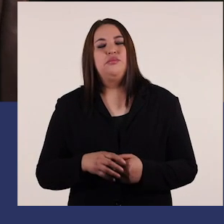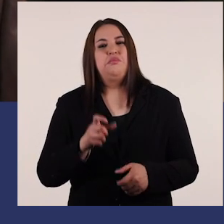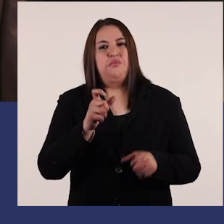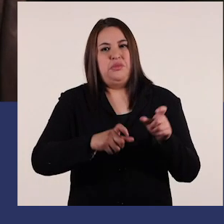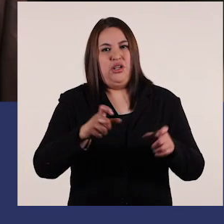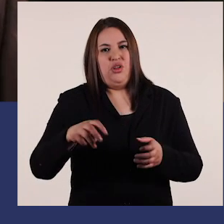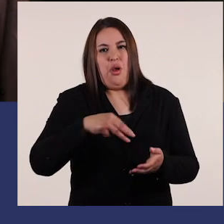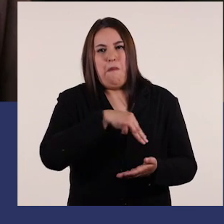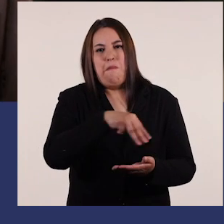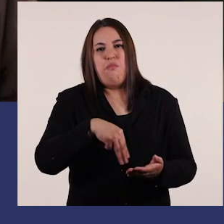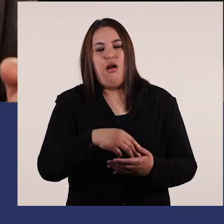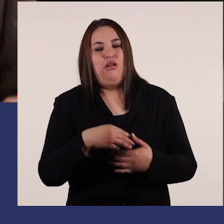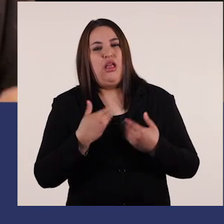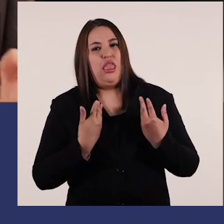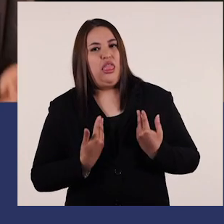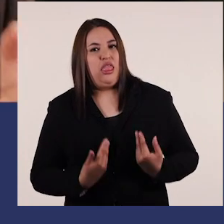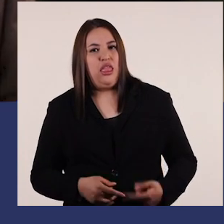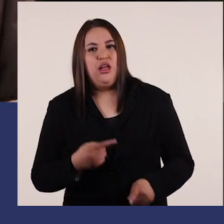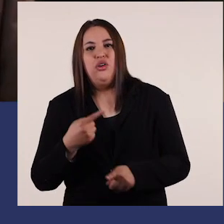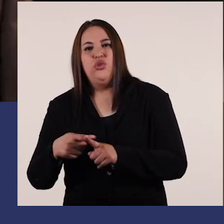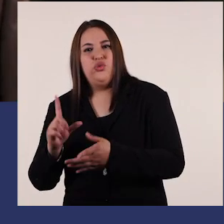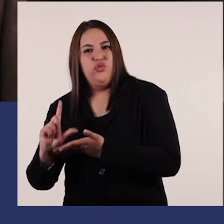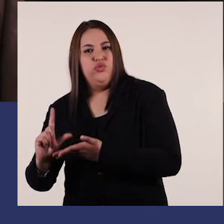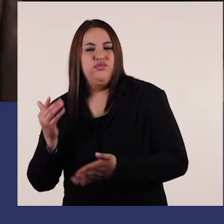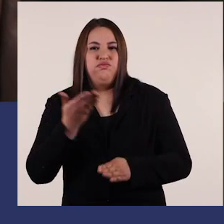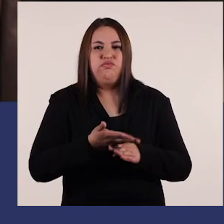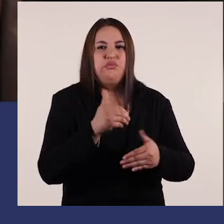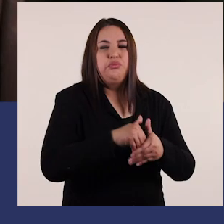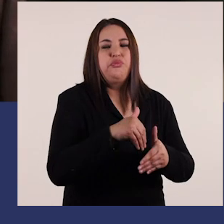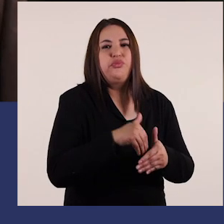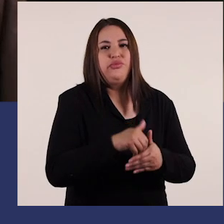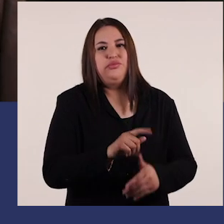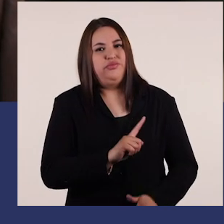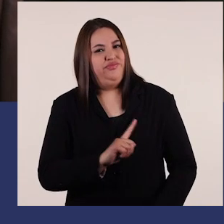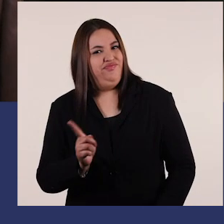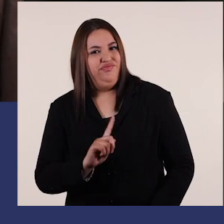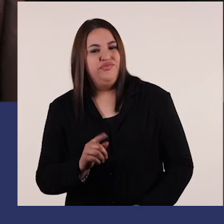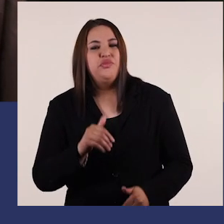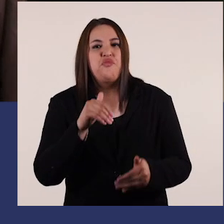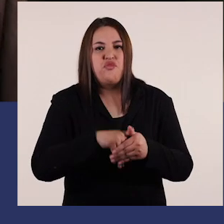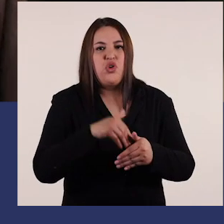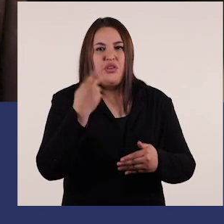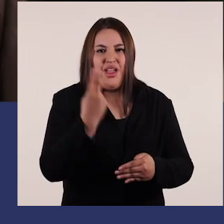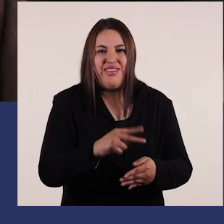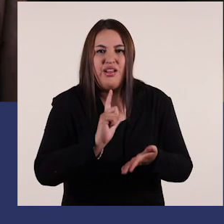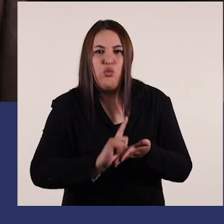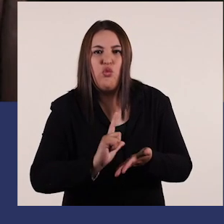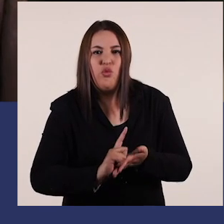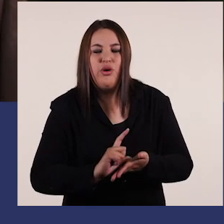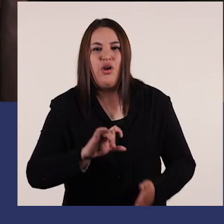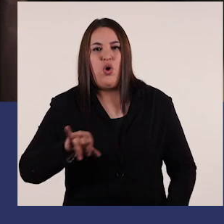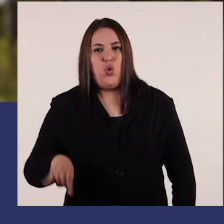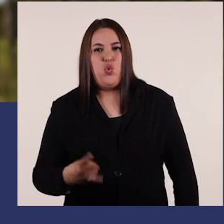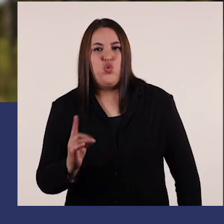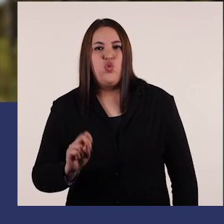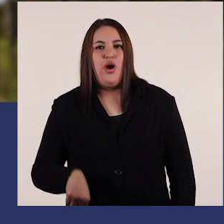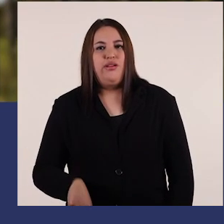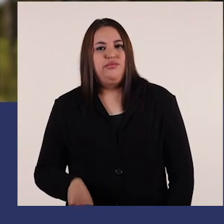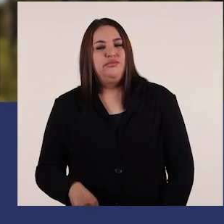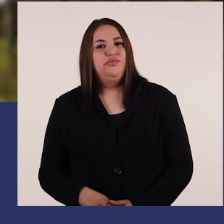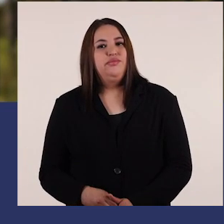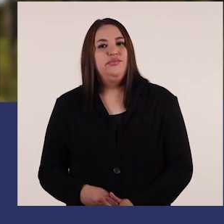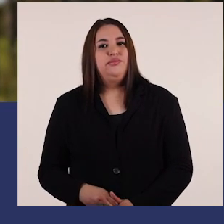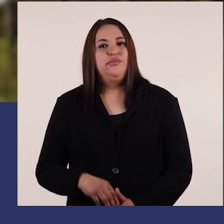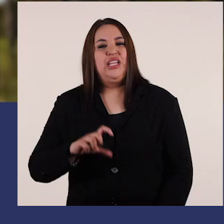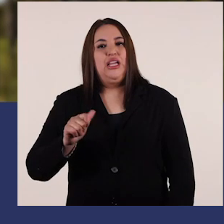está cansada del turismo electoral. Por eso, vota local. Vota Juan Castro. Hola,